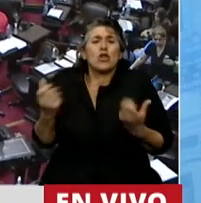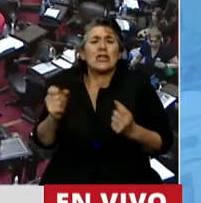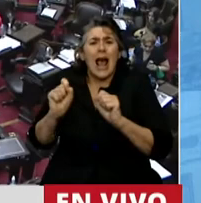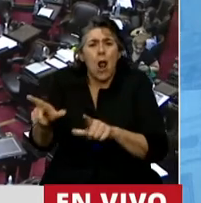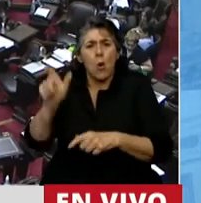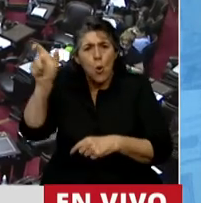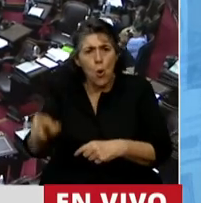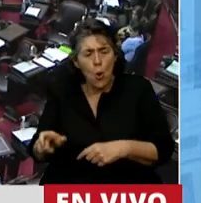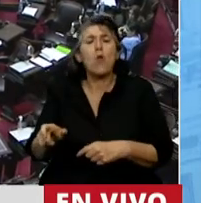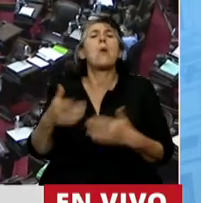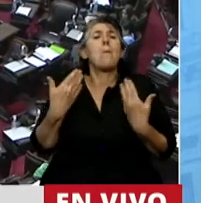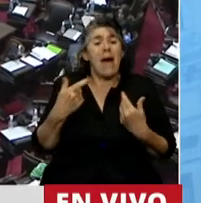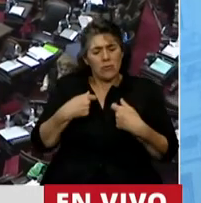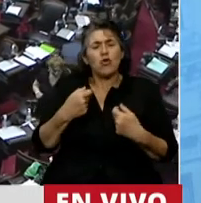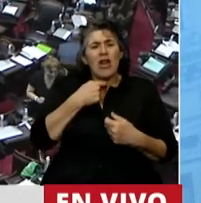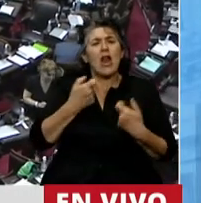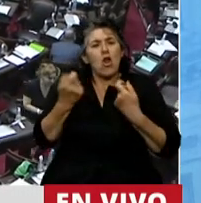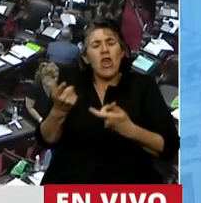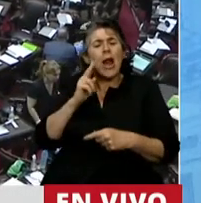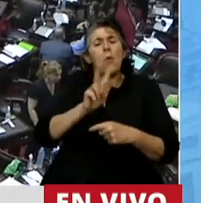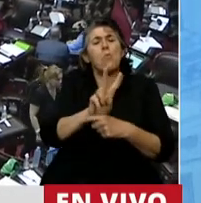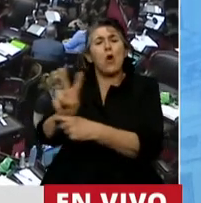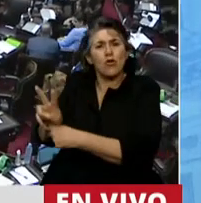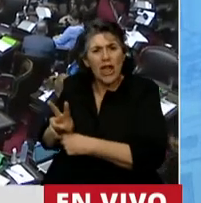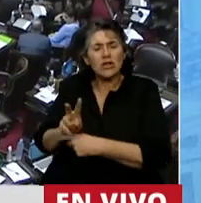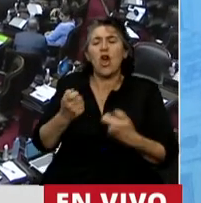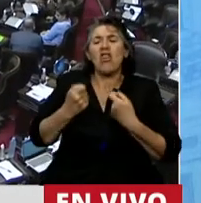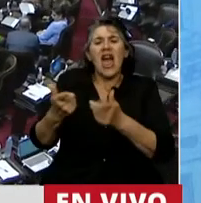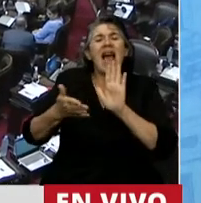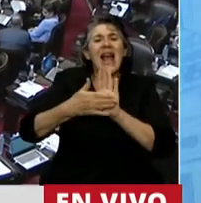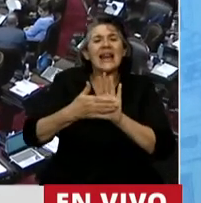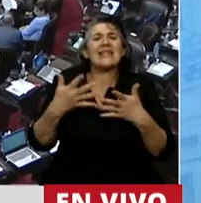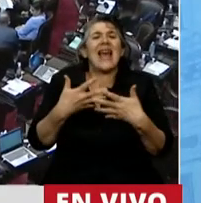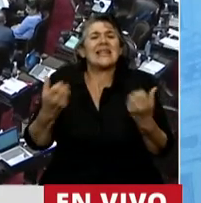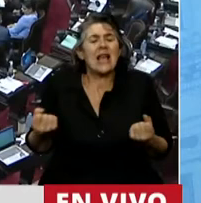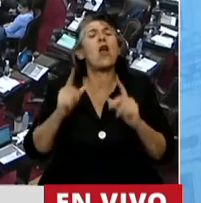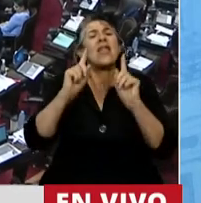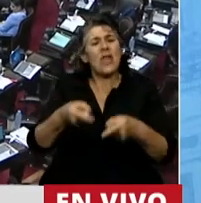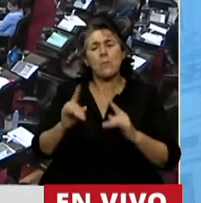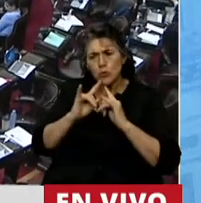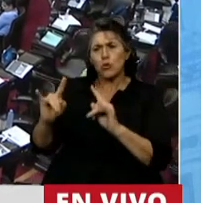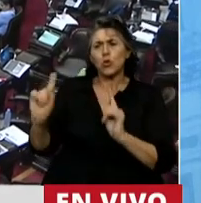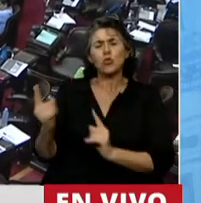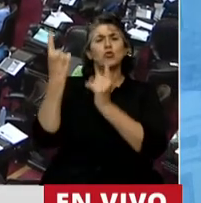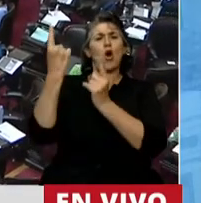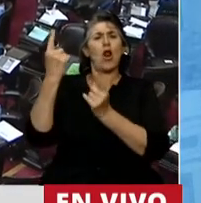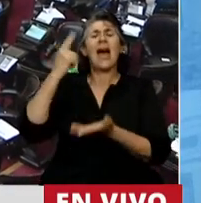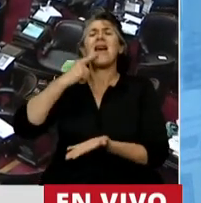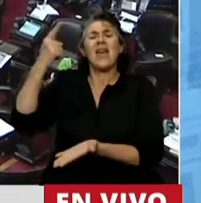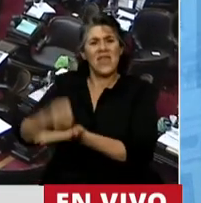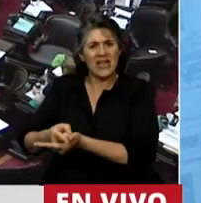protegerlas, para garantizar su salud y también para proteger su autonomía. Por ellas voto